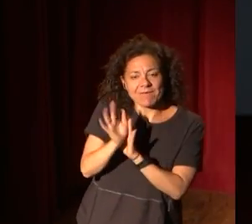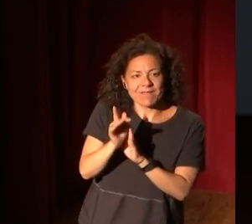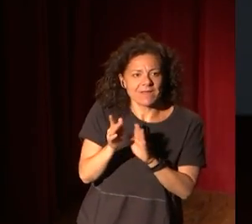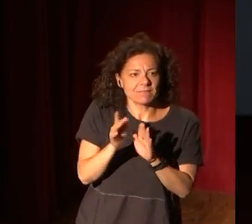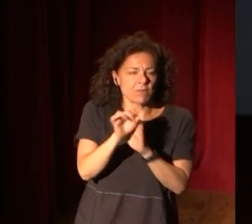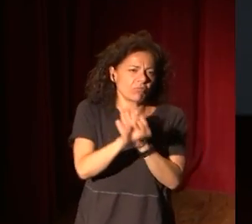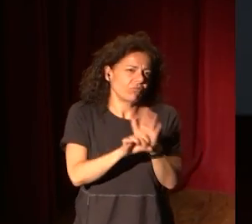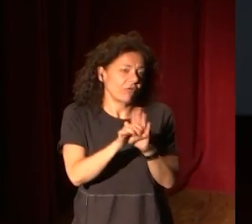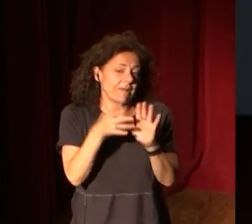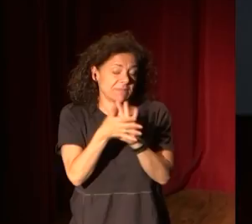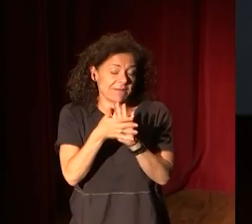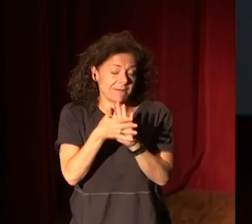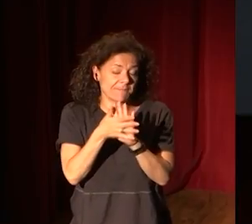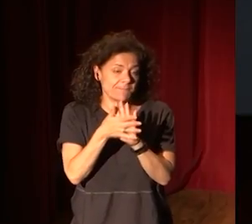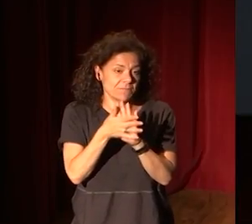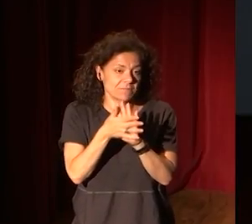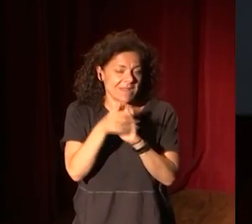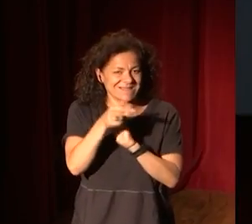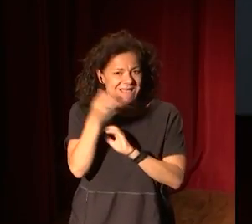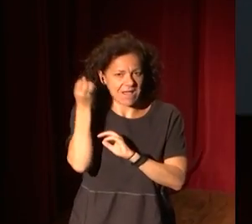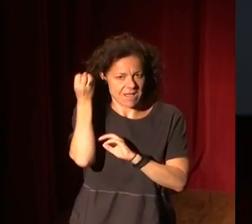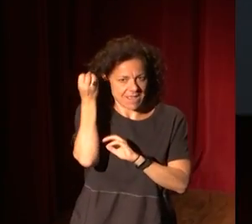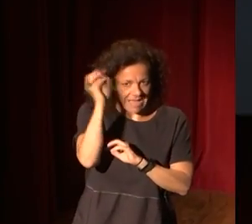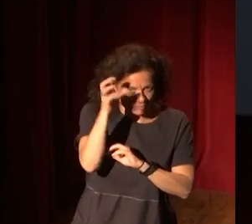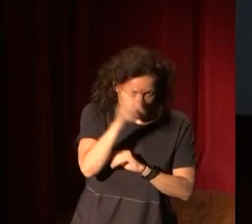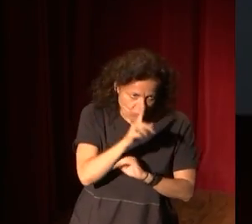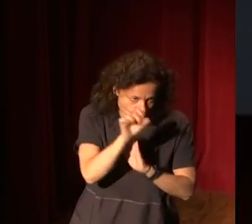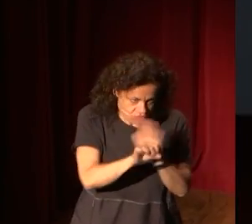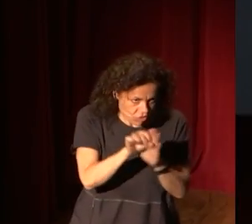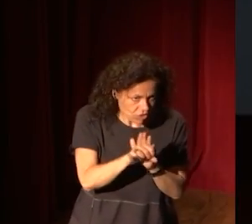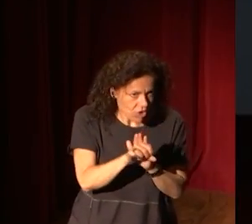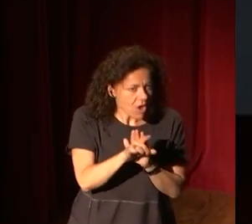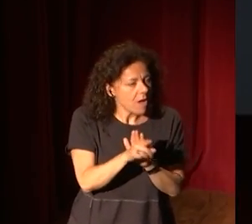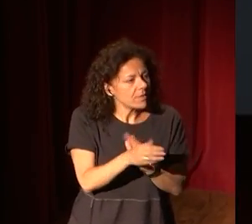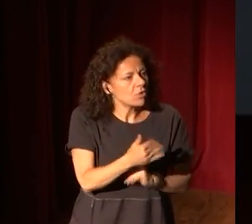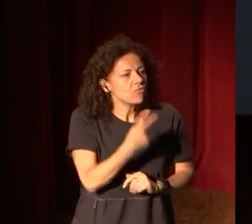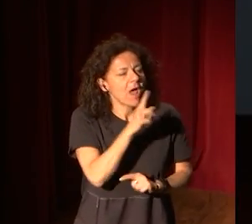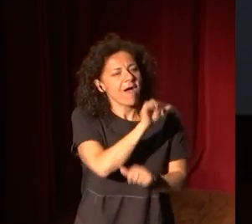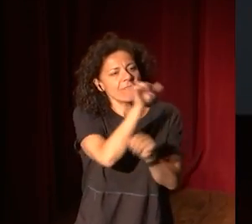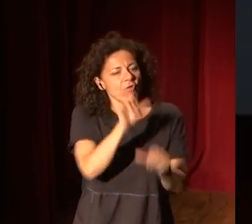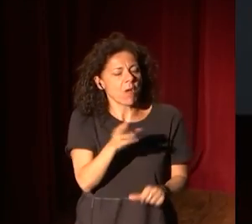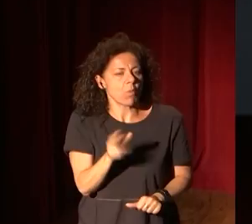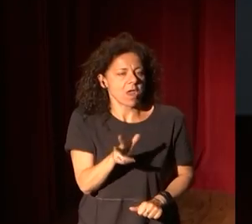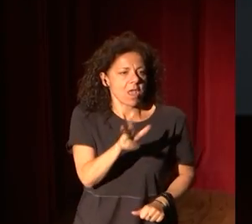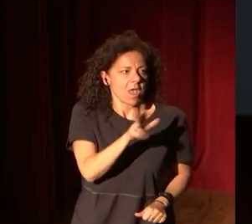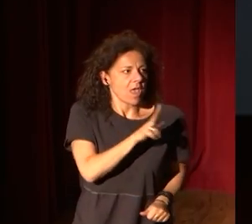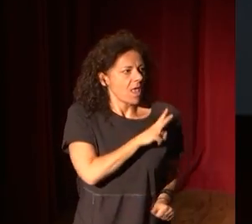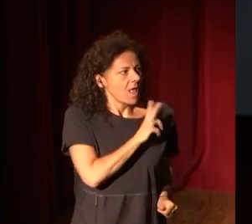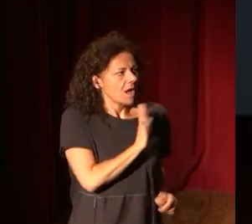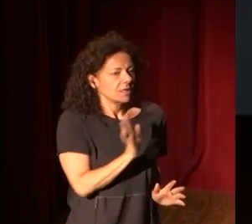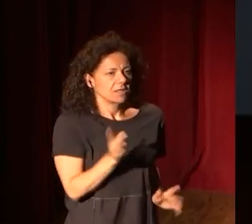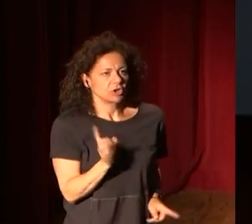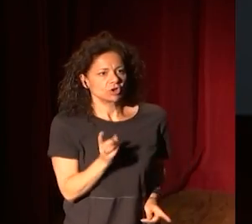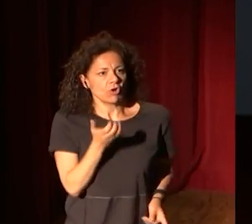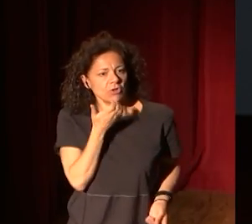palabra rollo, esta exposición como tan sumamente elegante, que solo te lo puede dar vivir